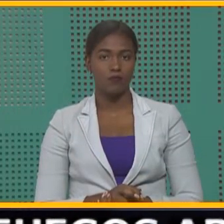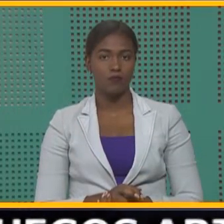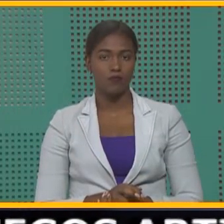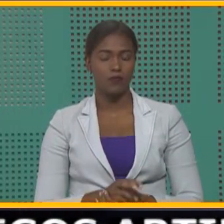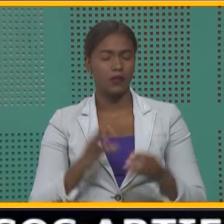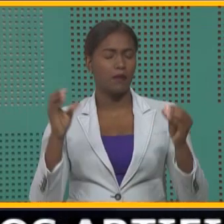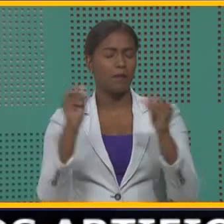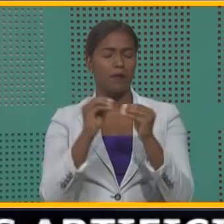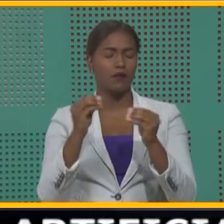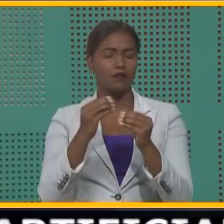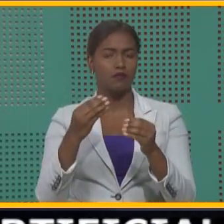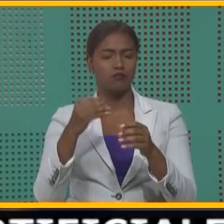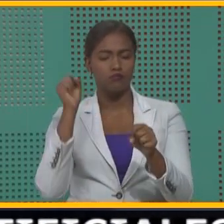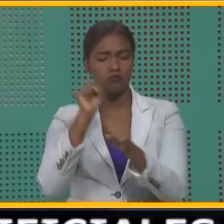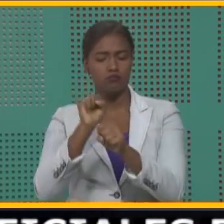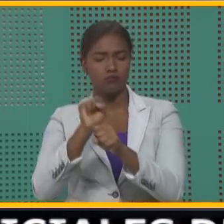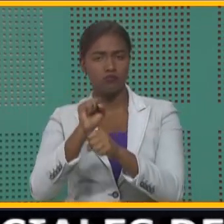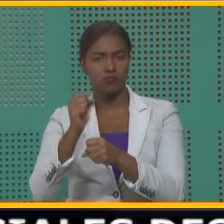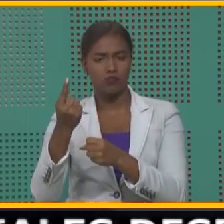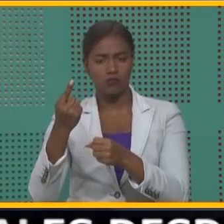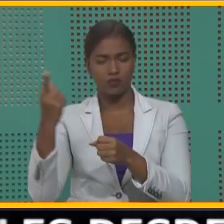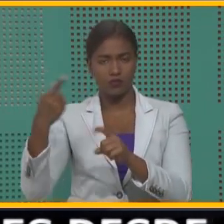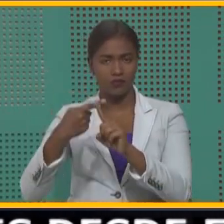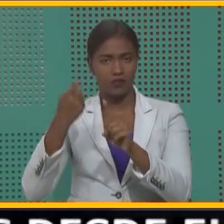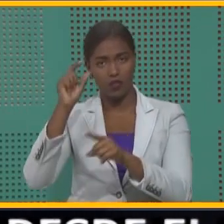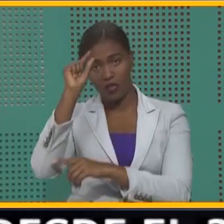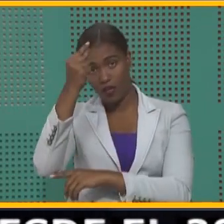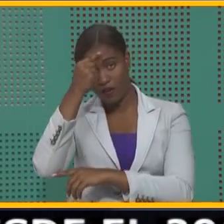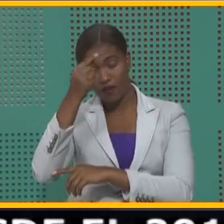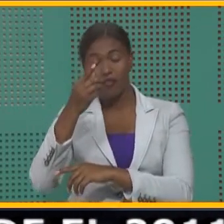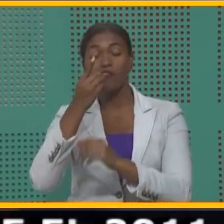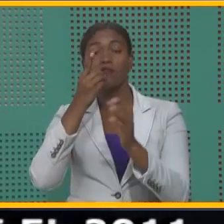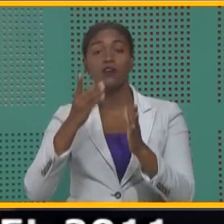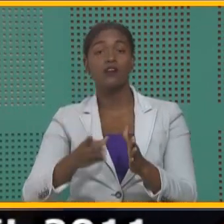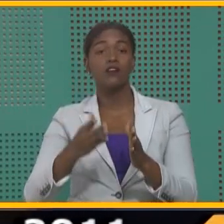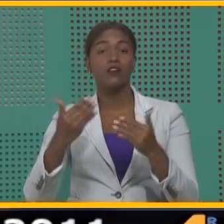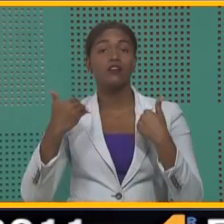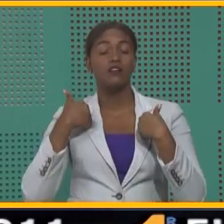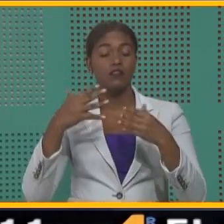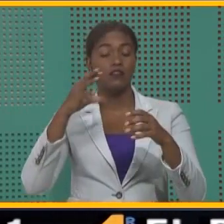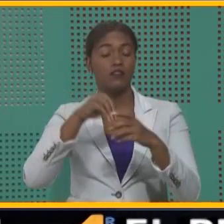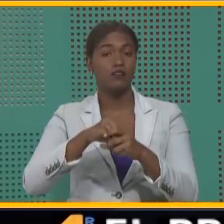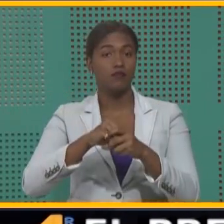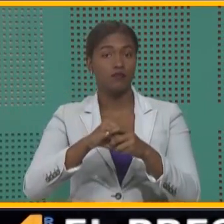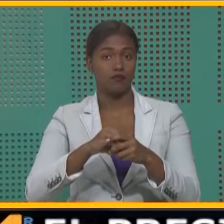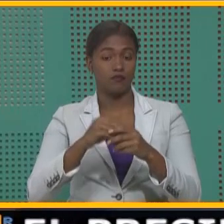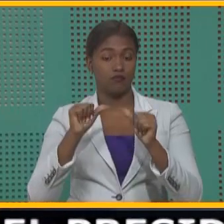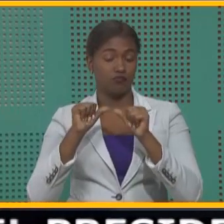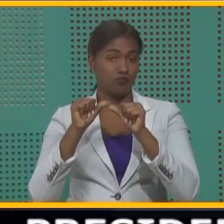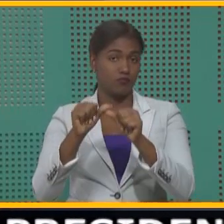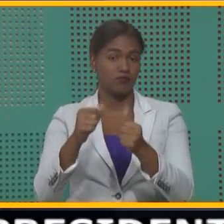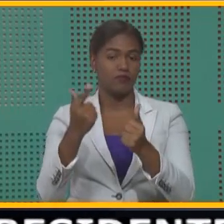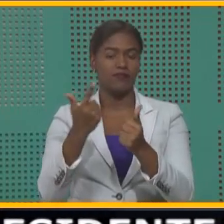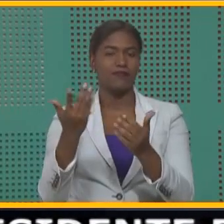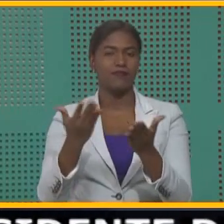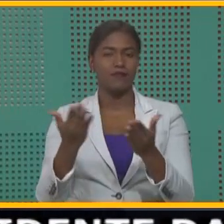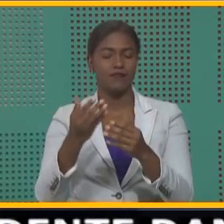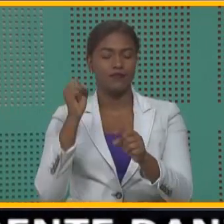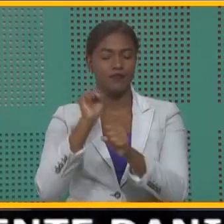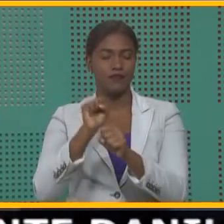del gobierno dominicano, quizá imperceptible, la obra